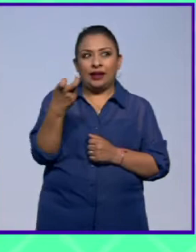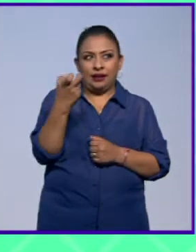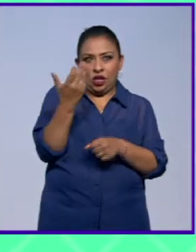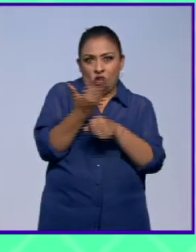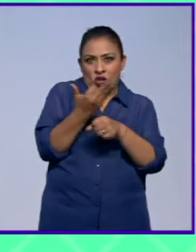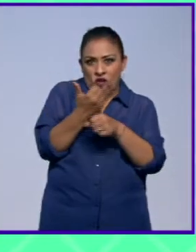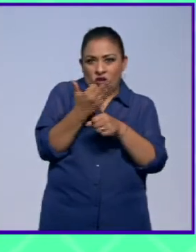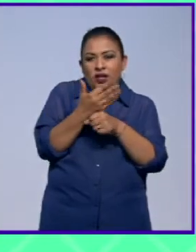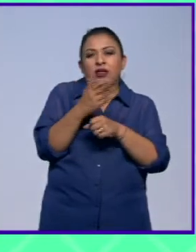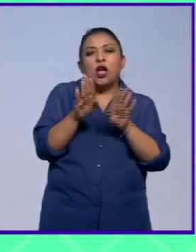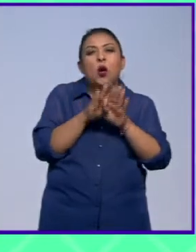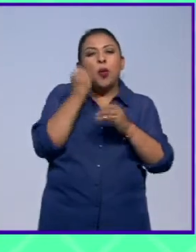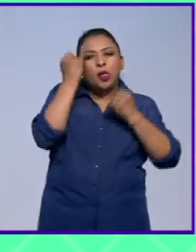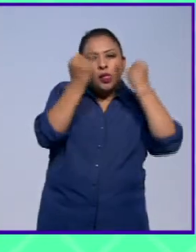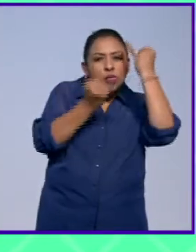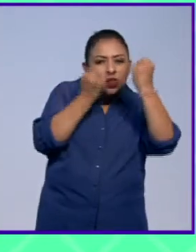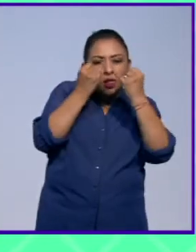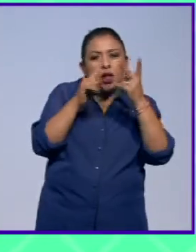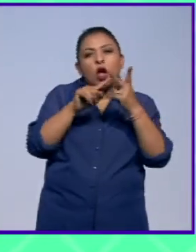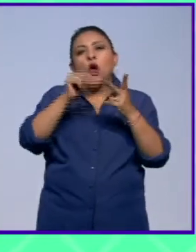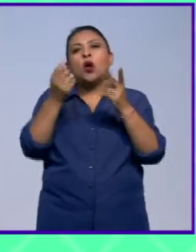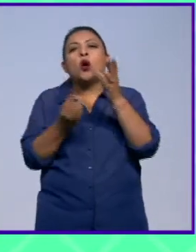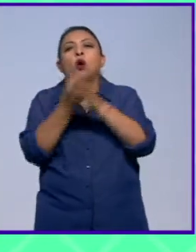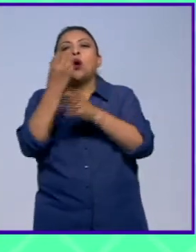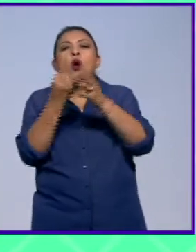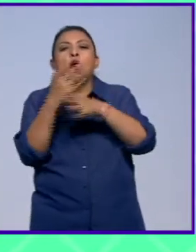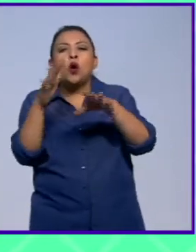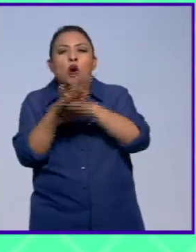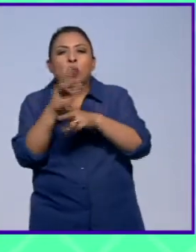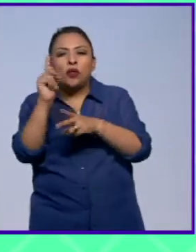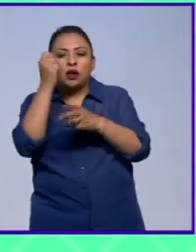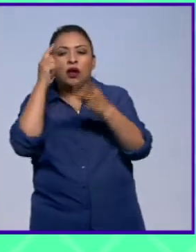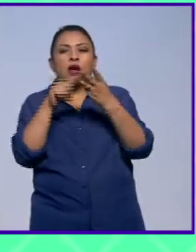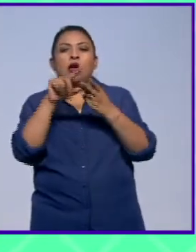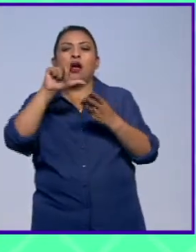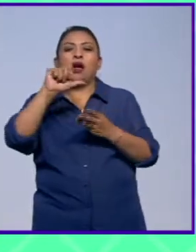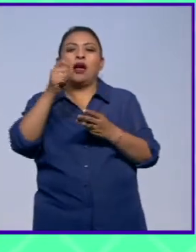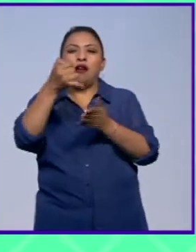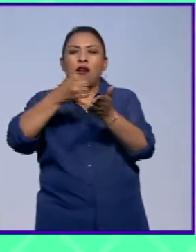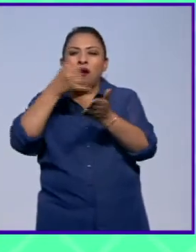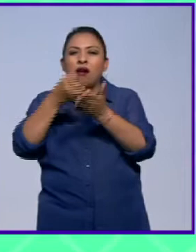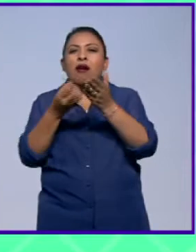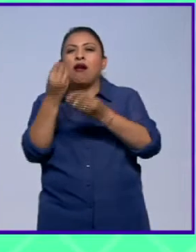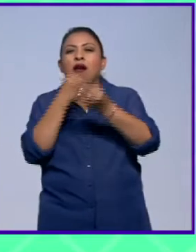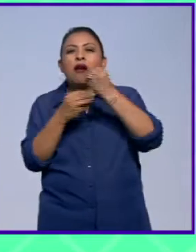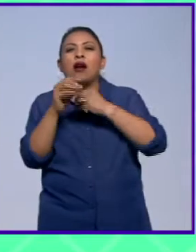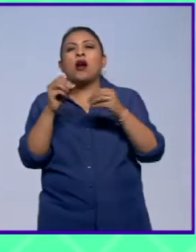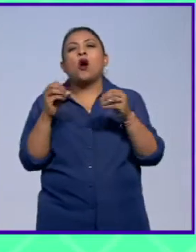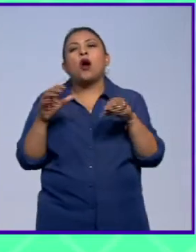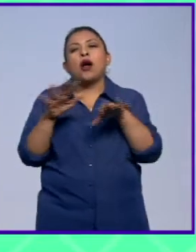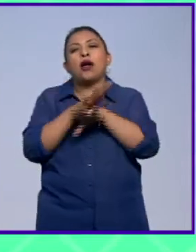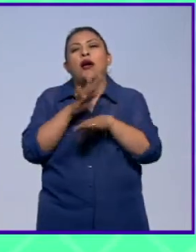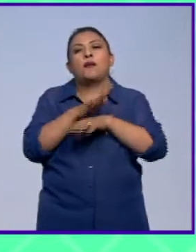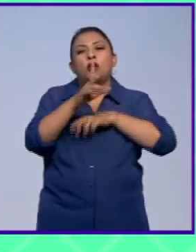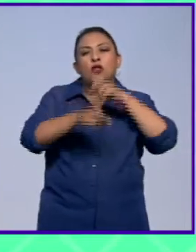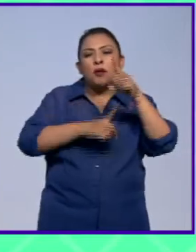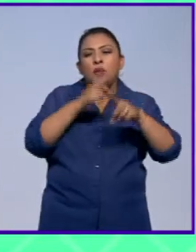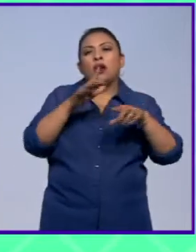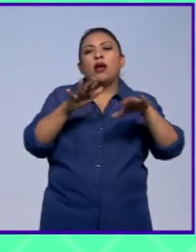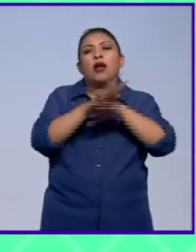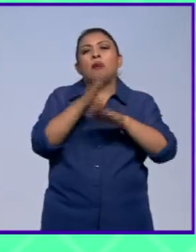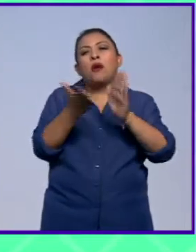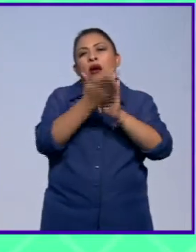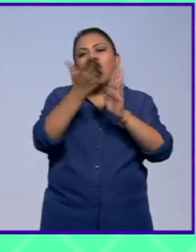tenemos la innovación en el agroalimentario la innovación en el sport la innovación en el inmobilier